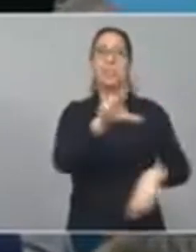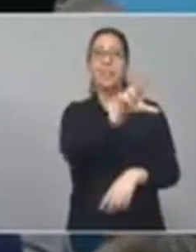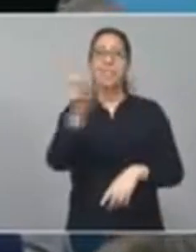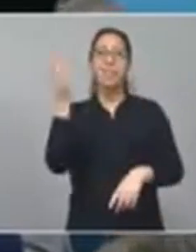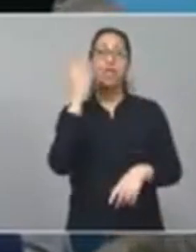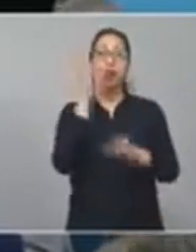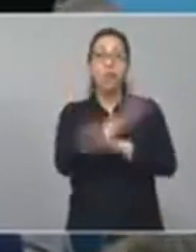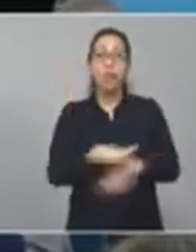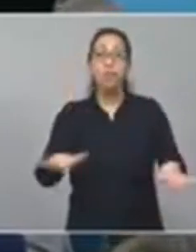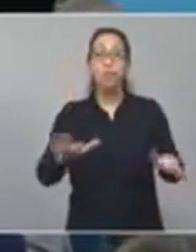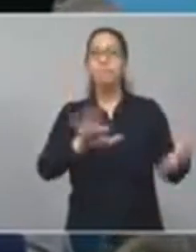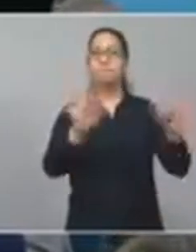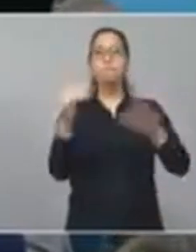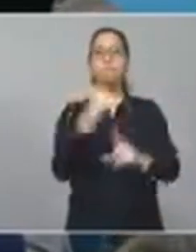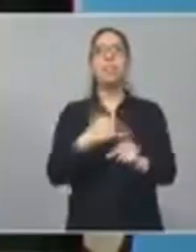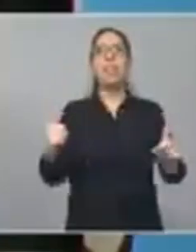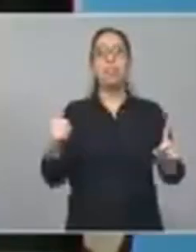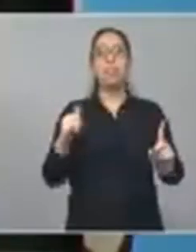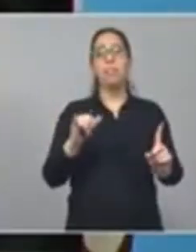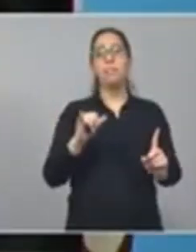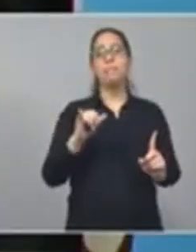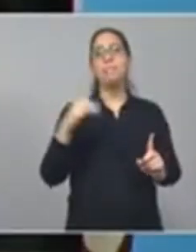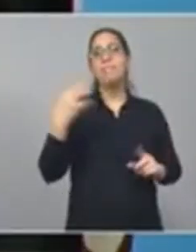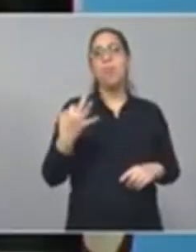la mitad aproximadamente bonaerenses.